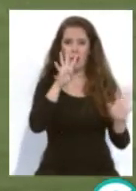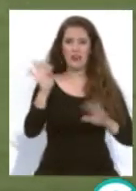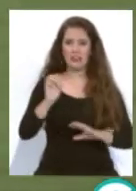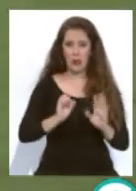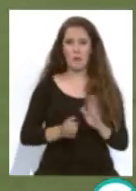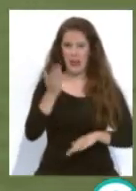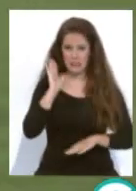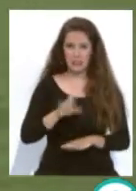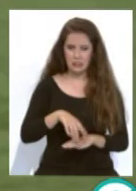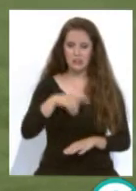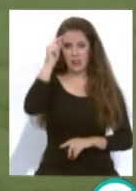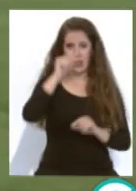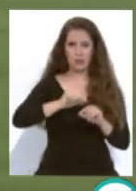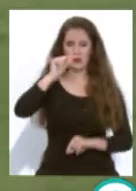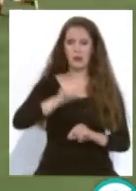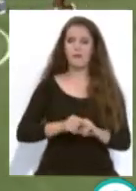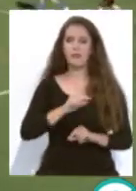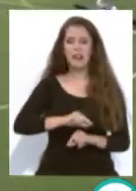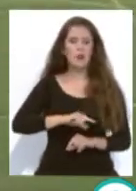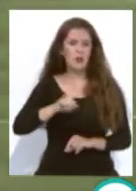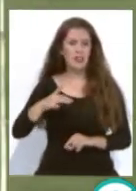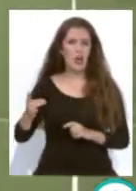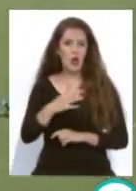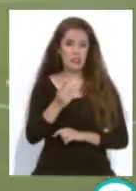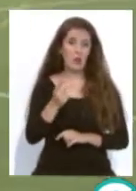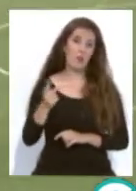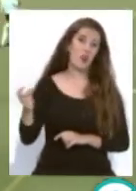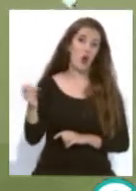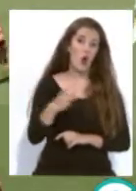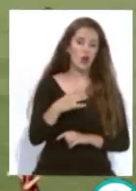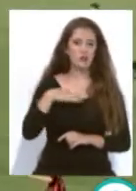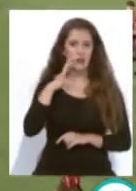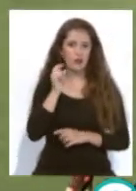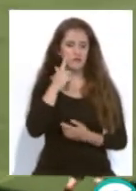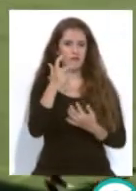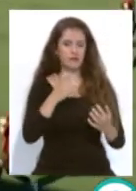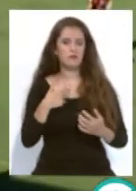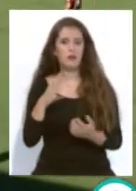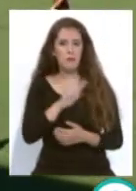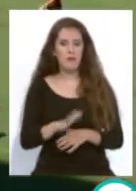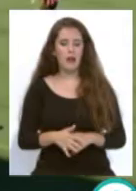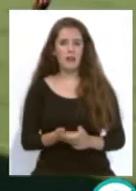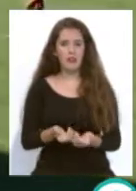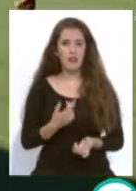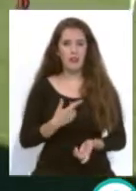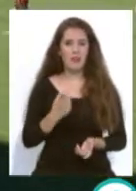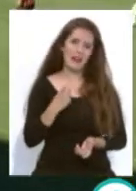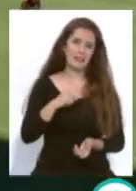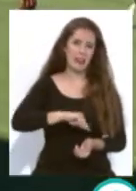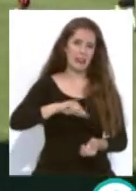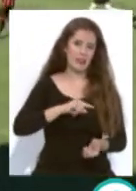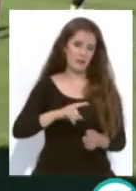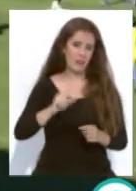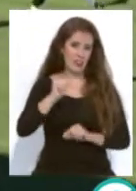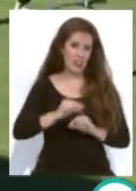sensación fue esa, incluso en el segundo gol yo creo que fue donde más destacó esa apariencia, falta de centímetros, pero